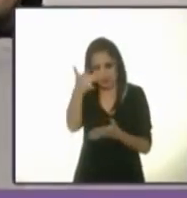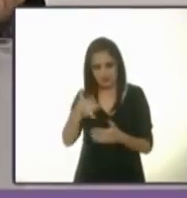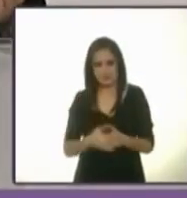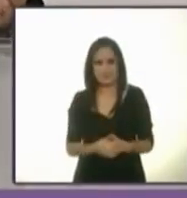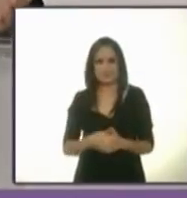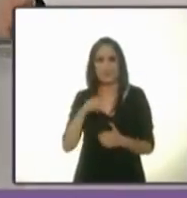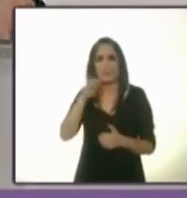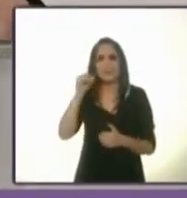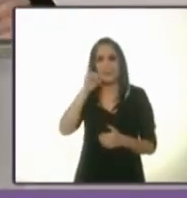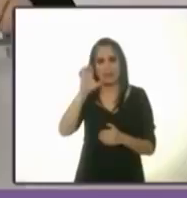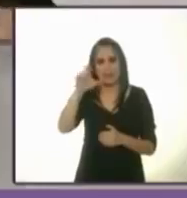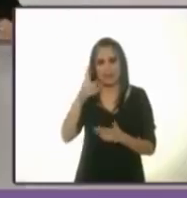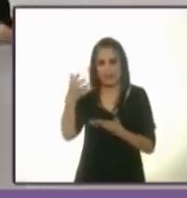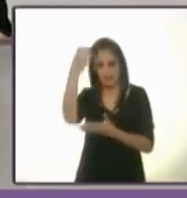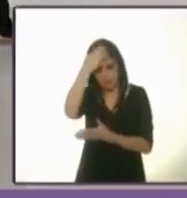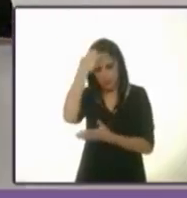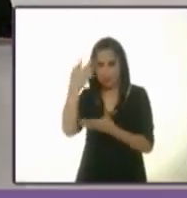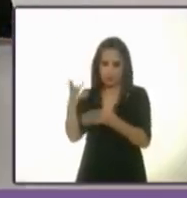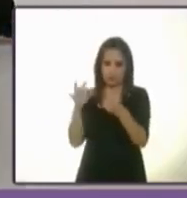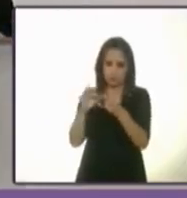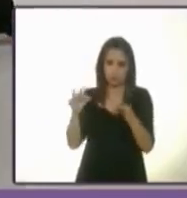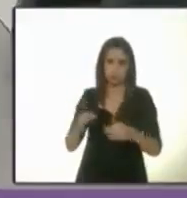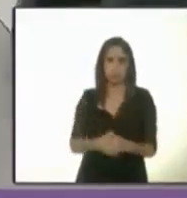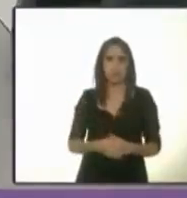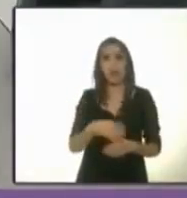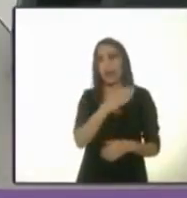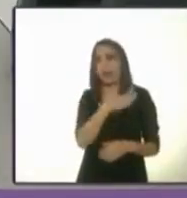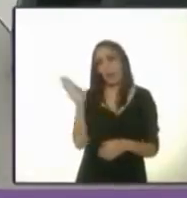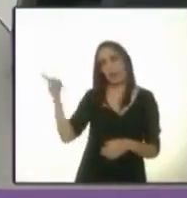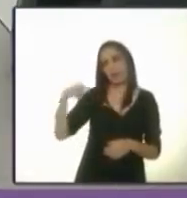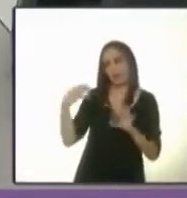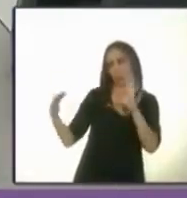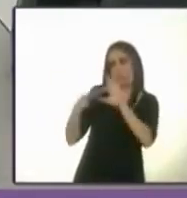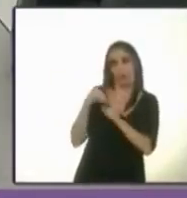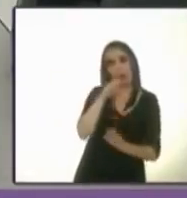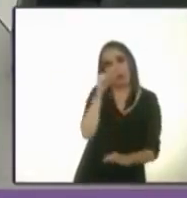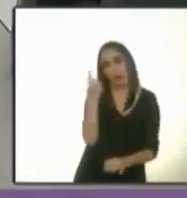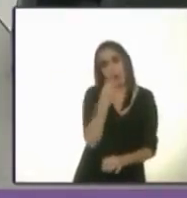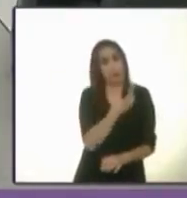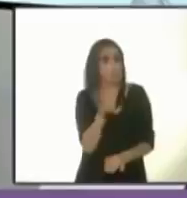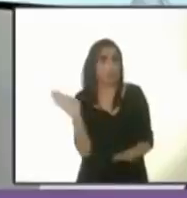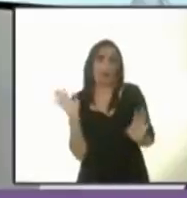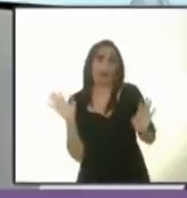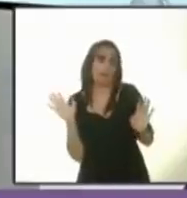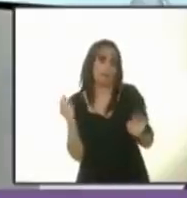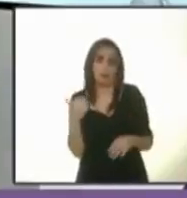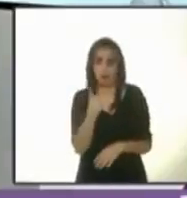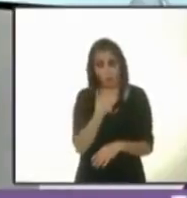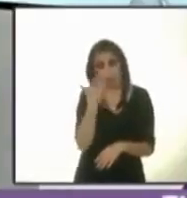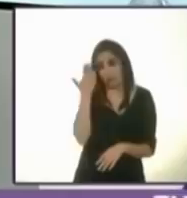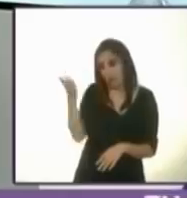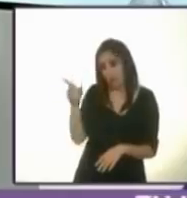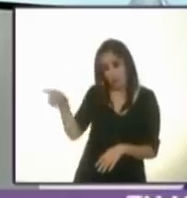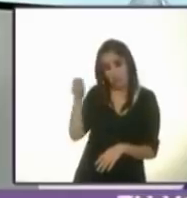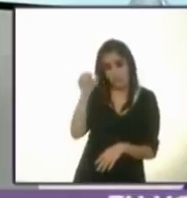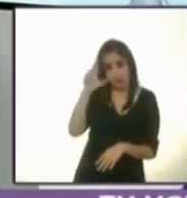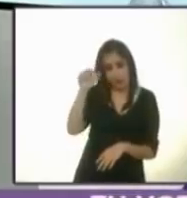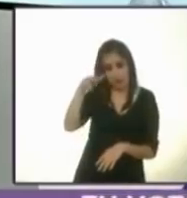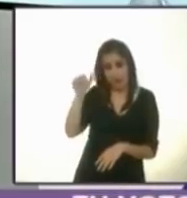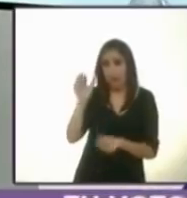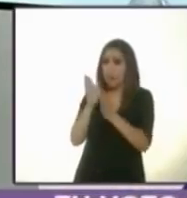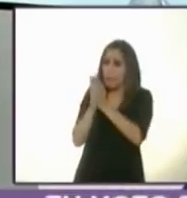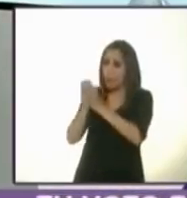candidata. Miquel Arreola tiene el uso de la voz. Qué bueno que no tenemos nada que ver. Yo lo único que te pediría, Mariana, es